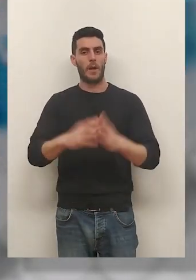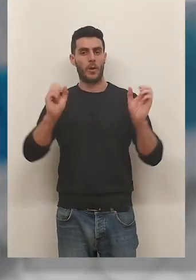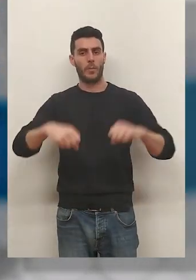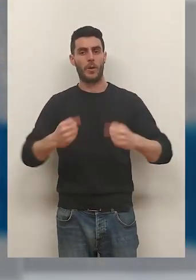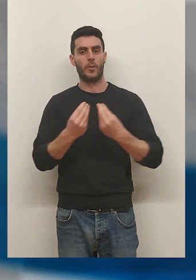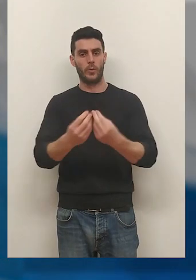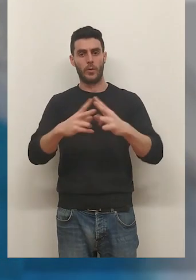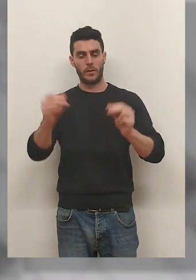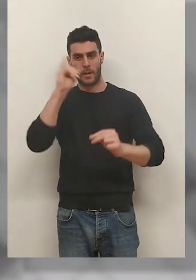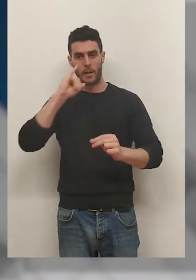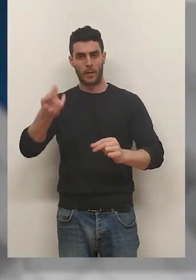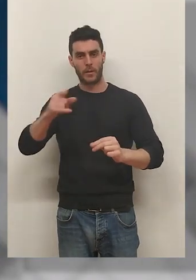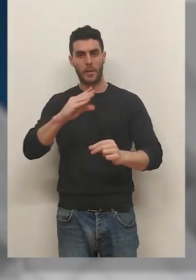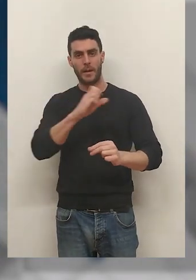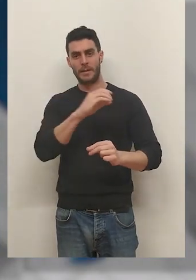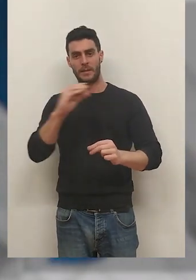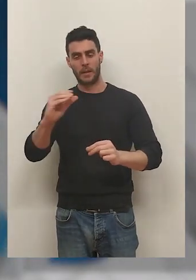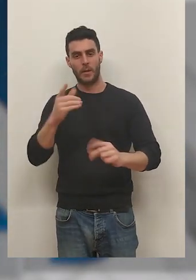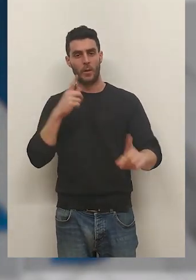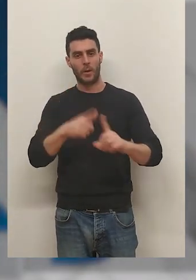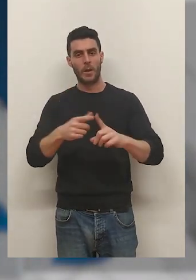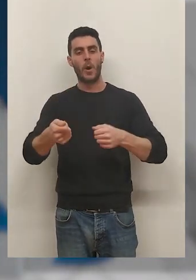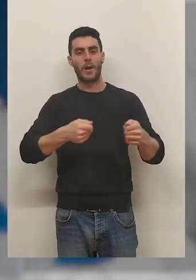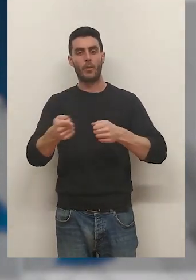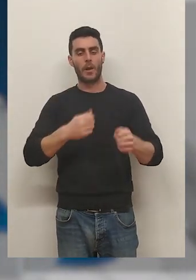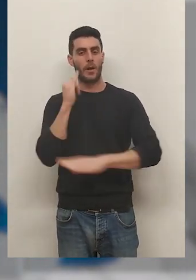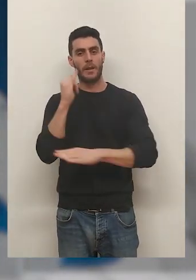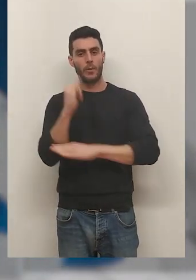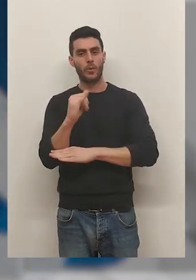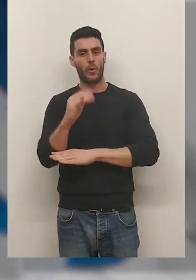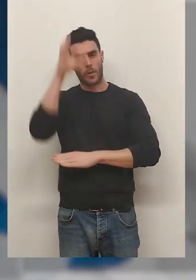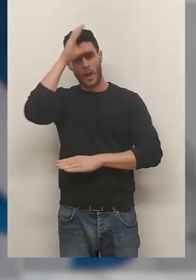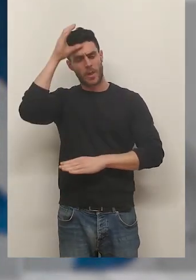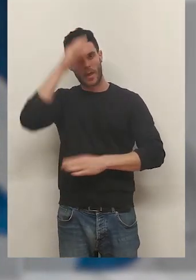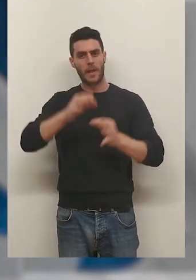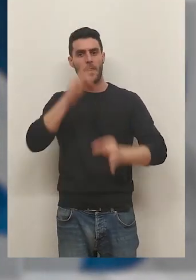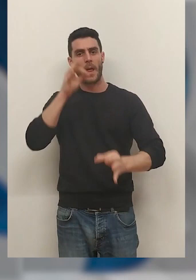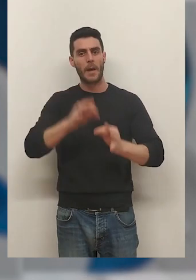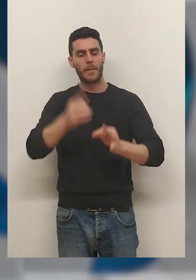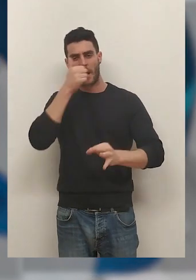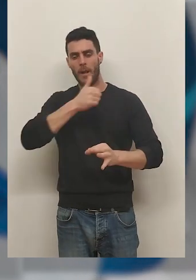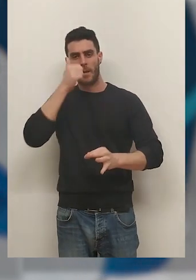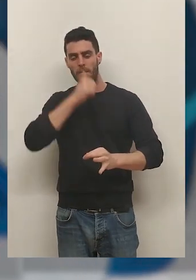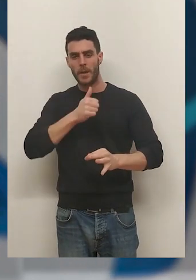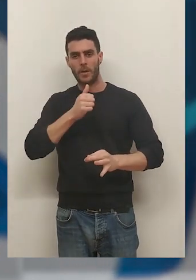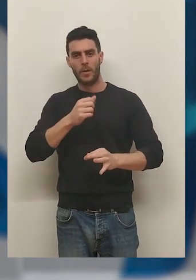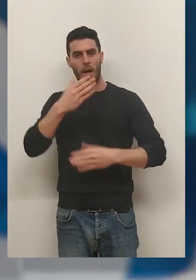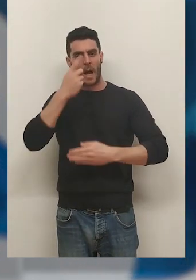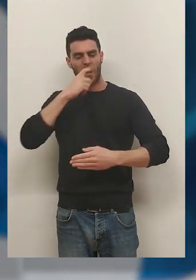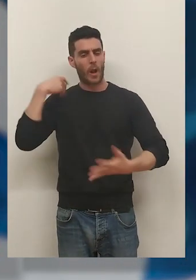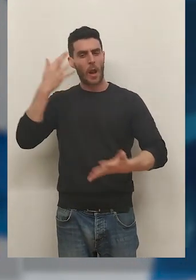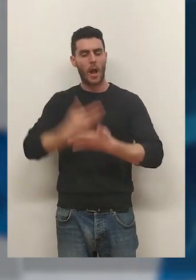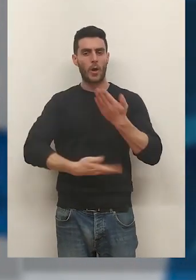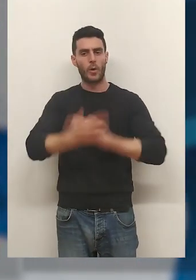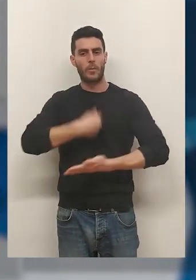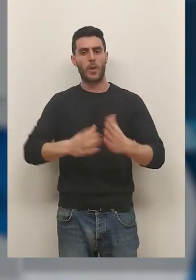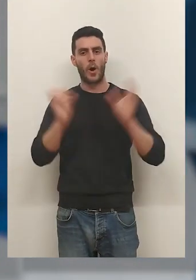convenio con la Universidad de La Rioja y el CSIC para la regulación del Instituto de Ciencias de la Vida y del Vino. Tras 15 años de colaboración, se impulsa un